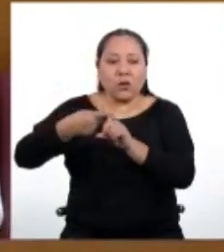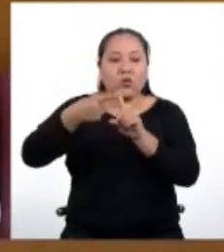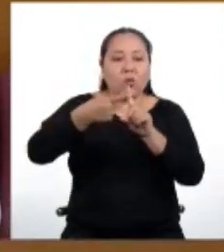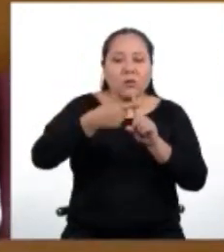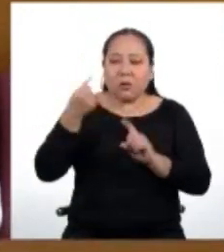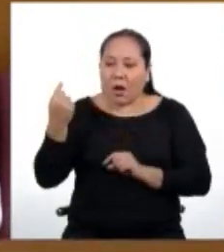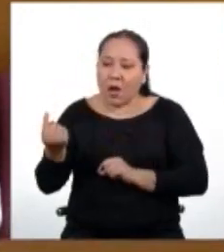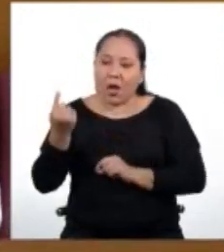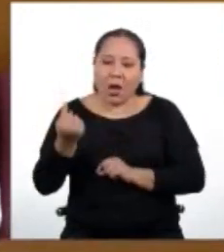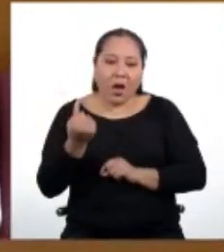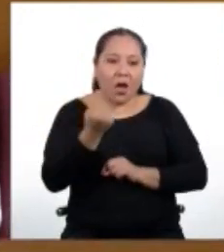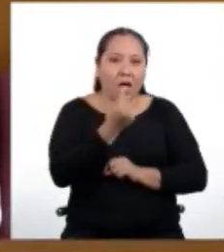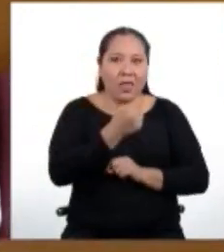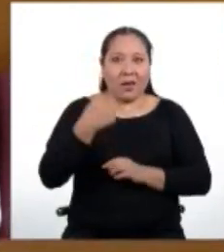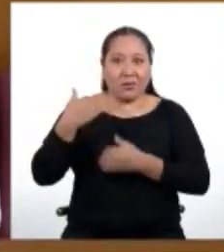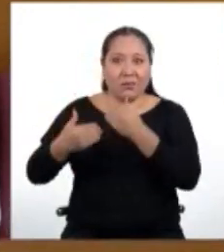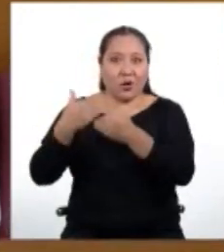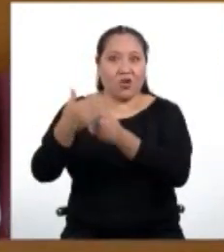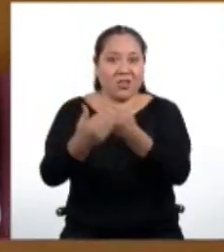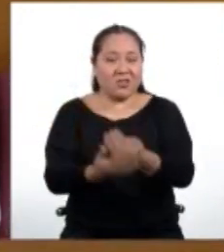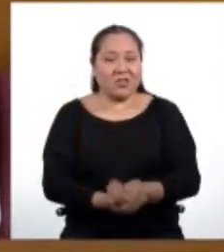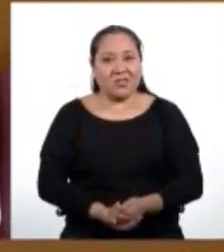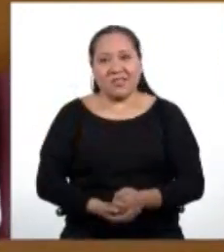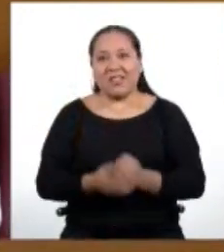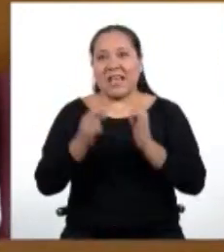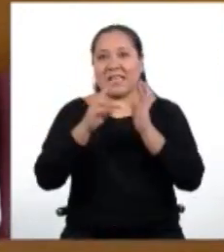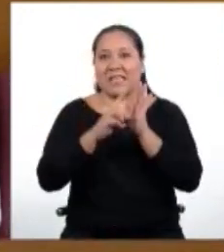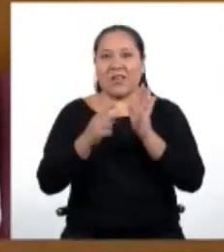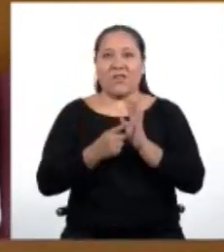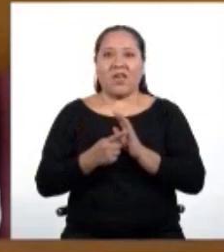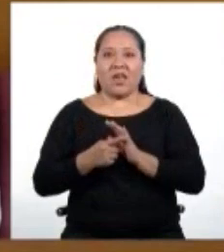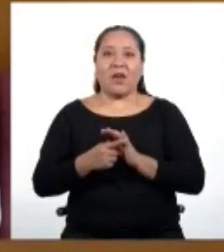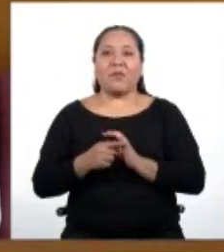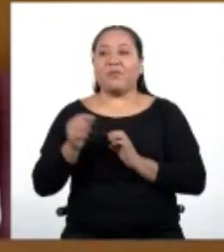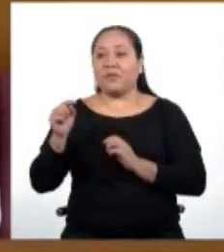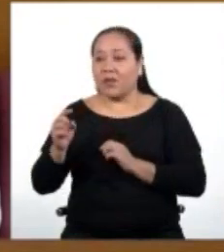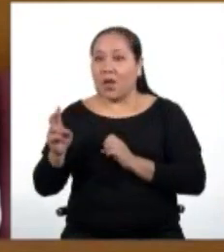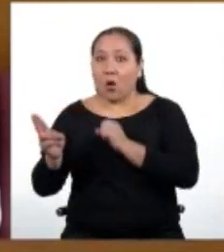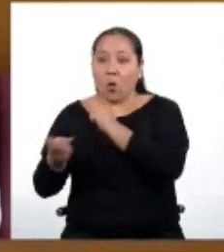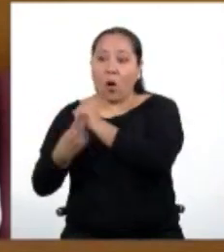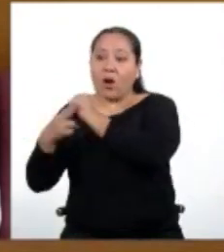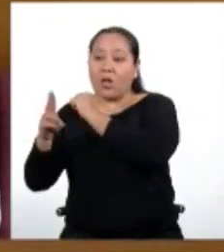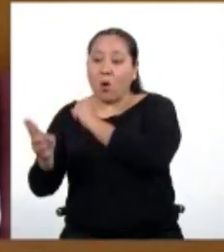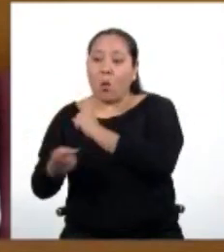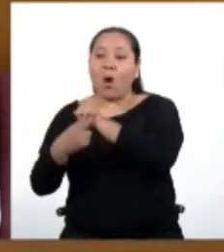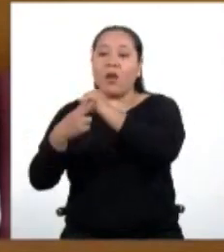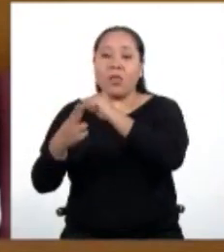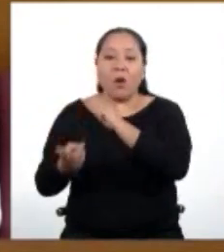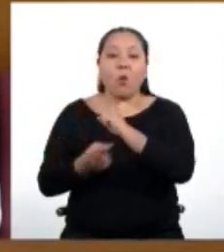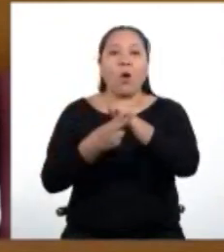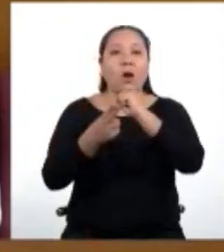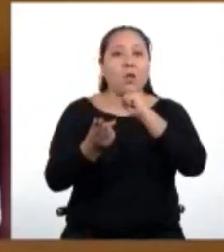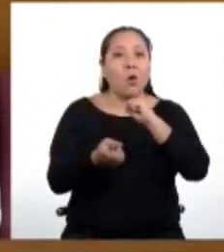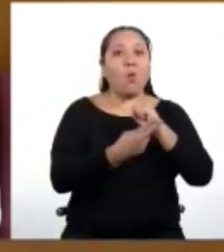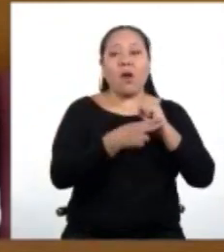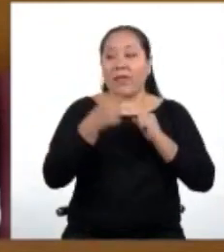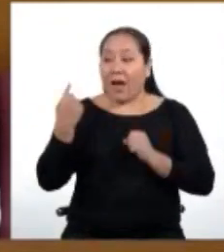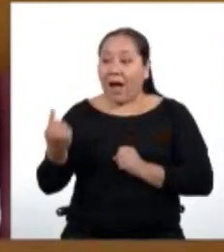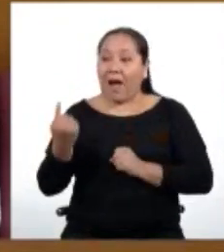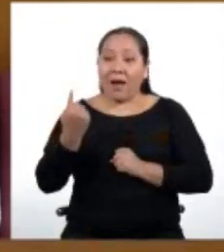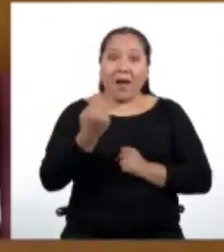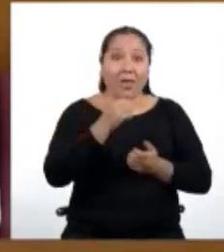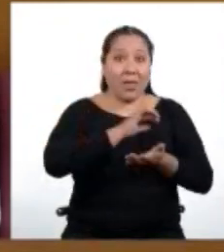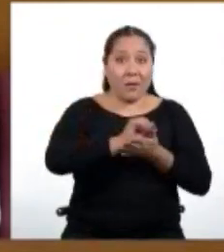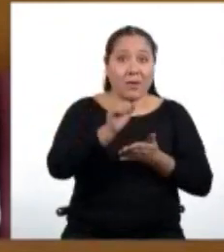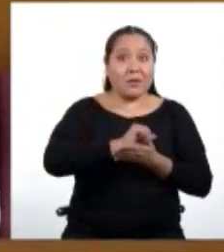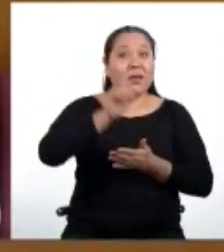términos de nuestra progresión aritmética. Es decir, de los montos que Hugo ha ido ahorrando cada mes. Recordemos